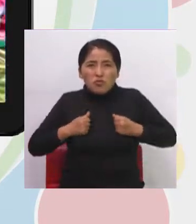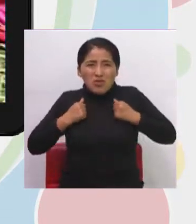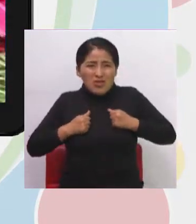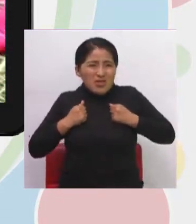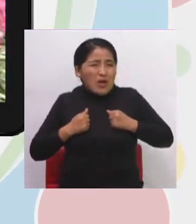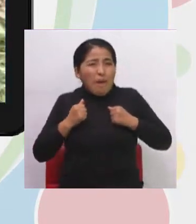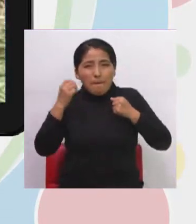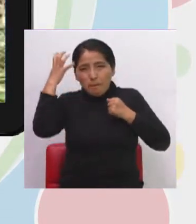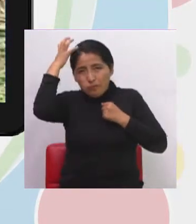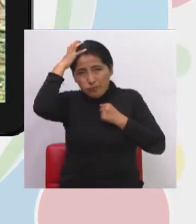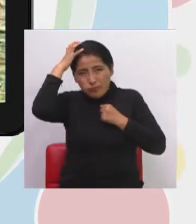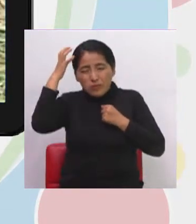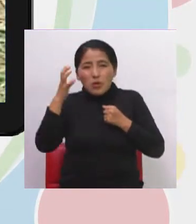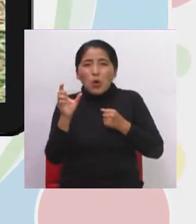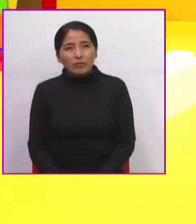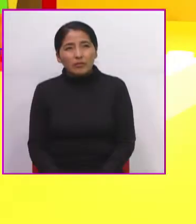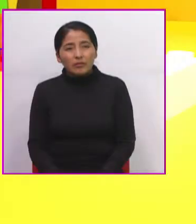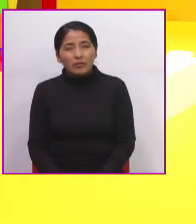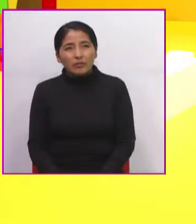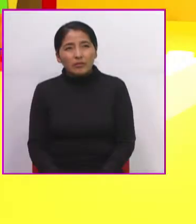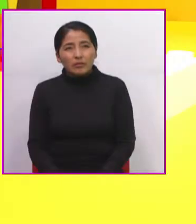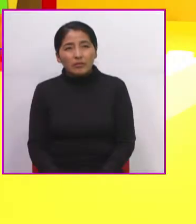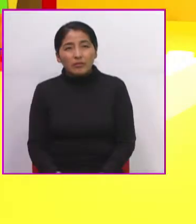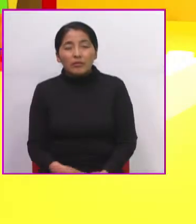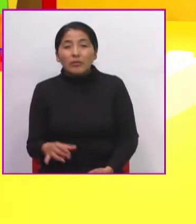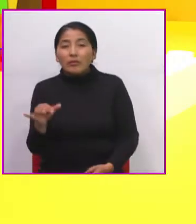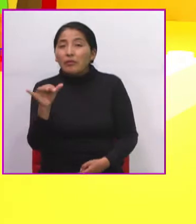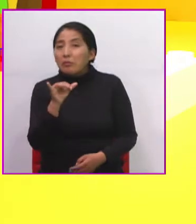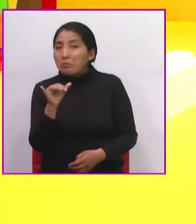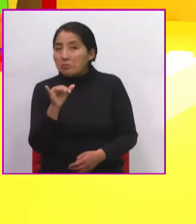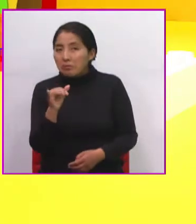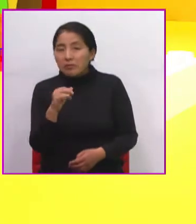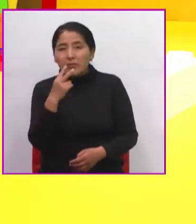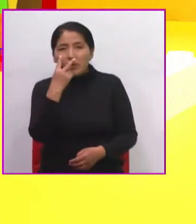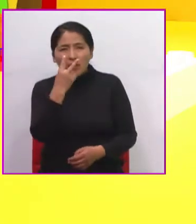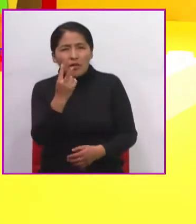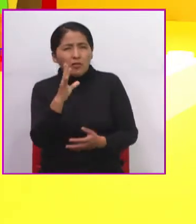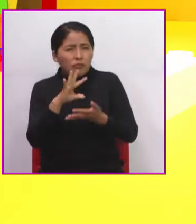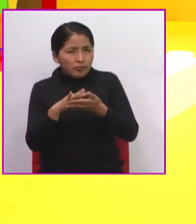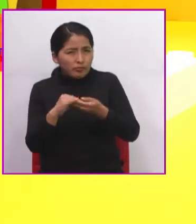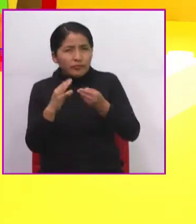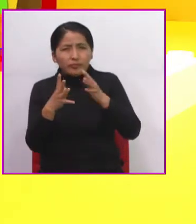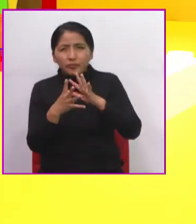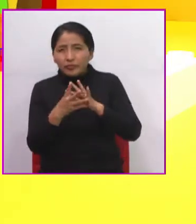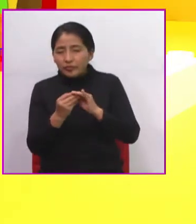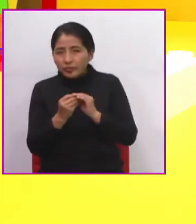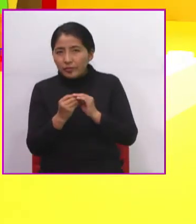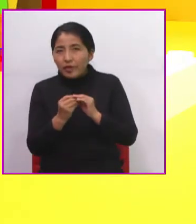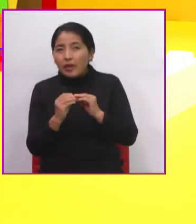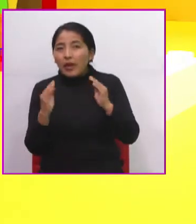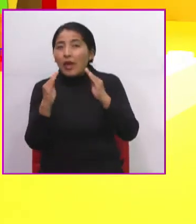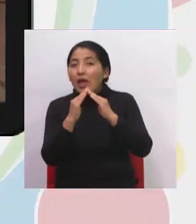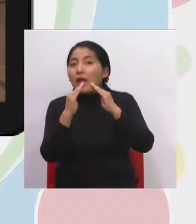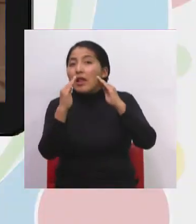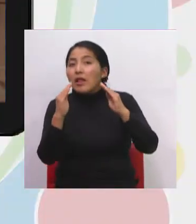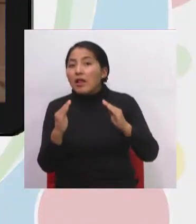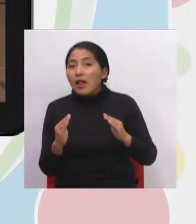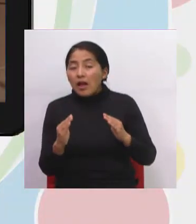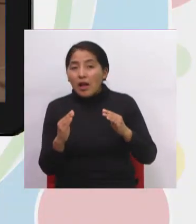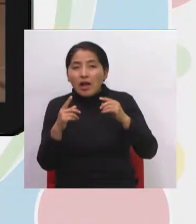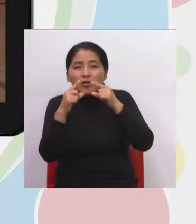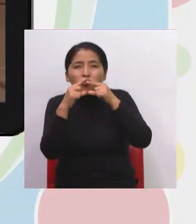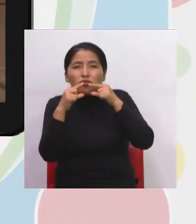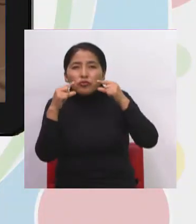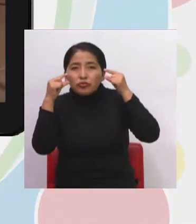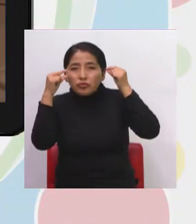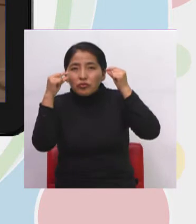jabón, como el jaboncillo. También, queridos niños, les comento acerca de la Casa de la Moneda que se encuentra